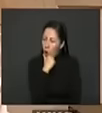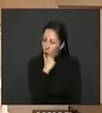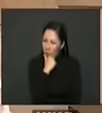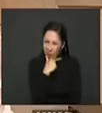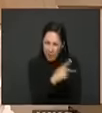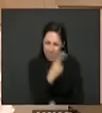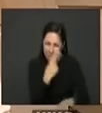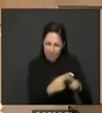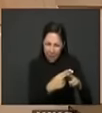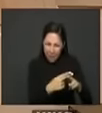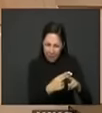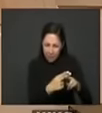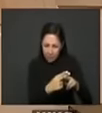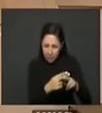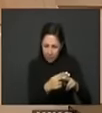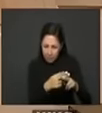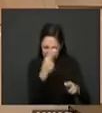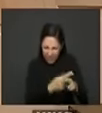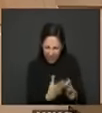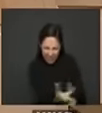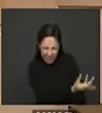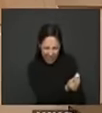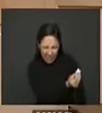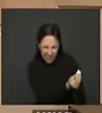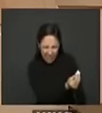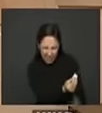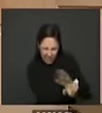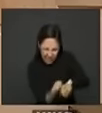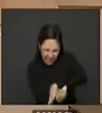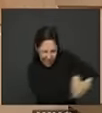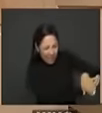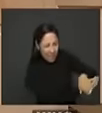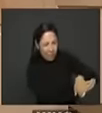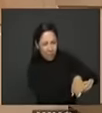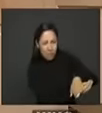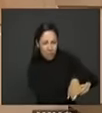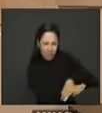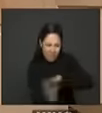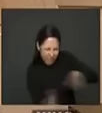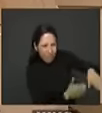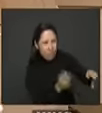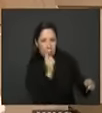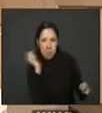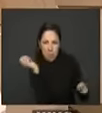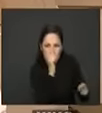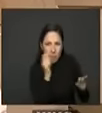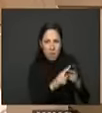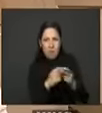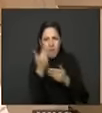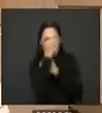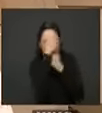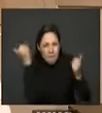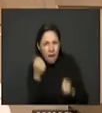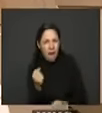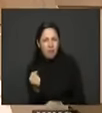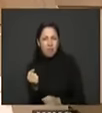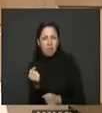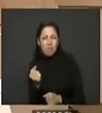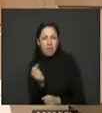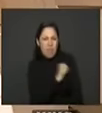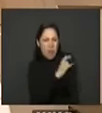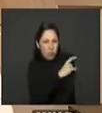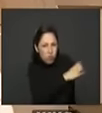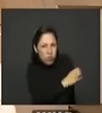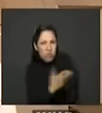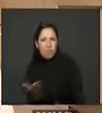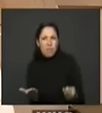a esos bandidos. Cómo logramos que no sean tan influyentes las FARC ni el ELN ni los narcos ni los paramilitares. No puede